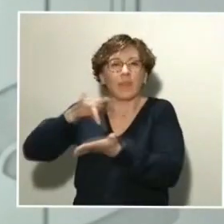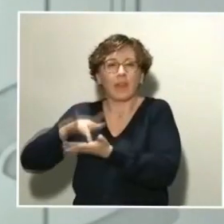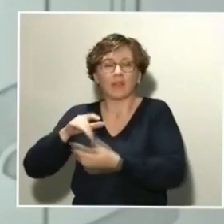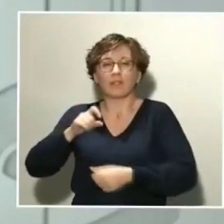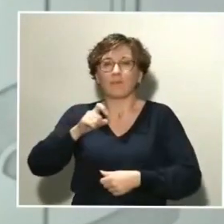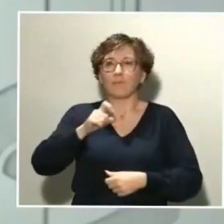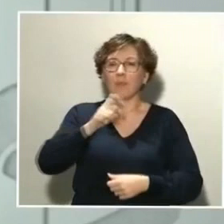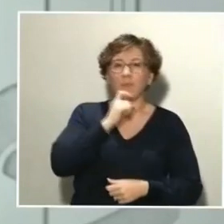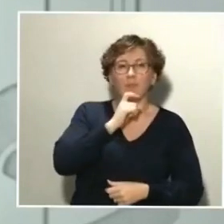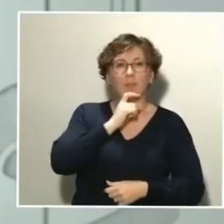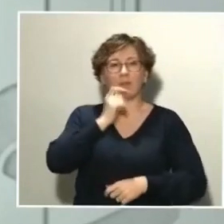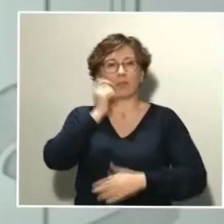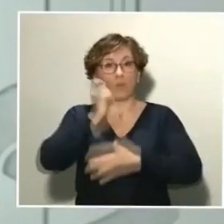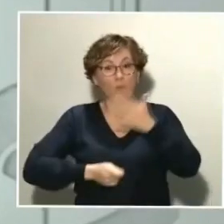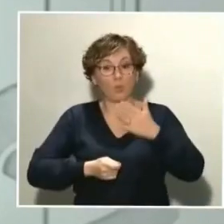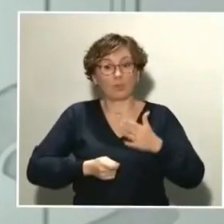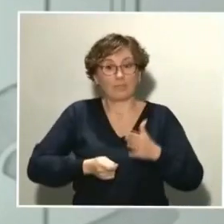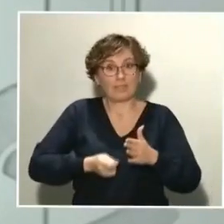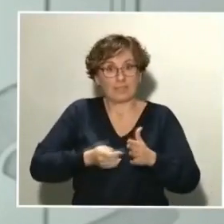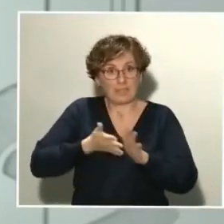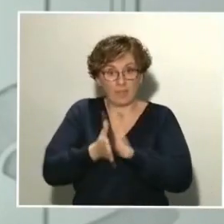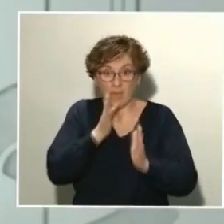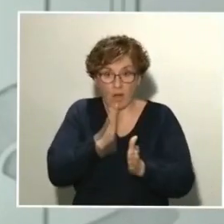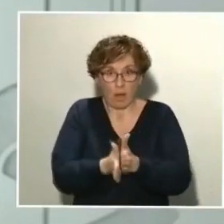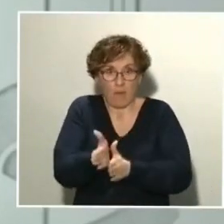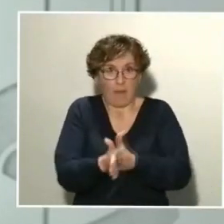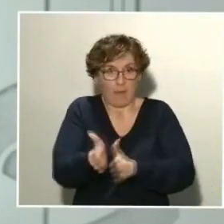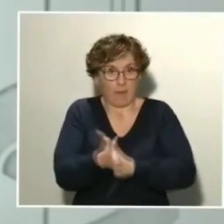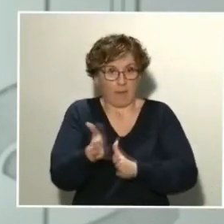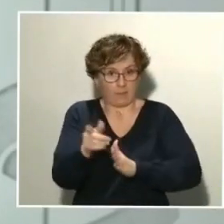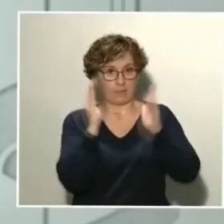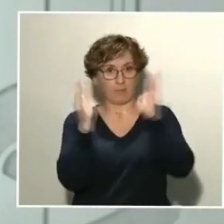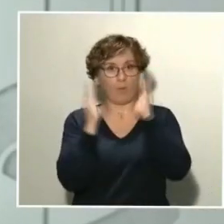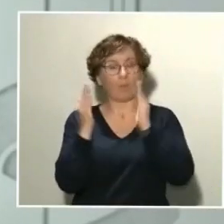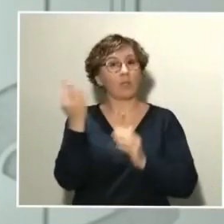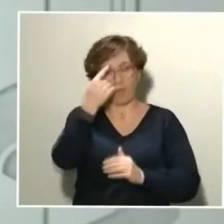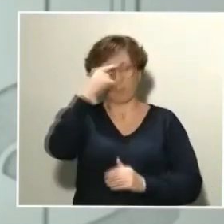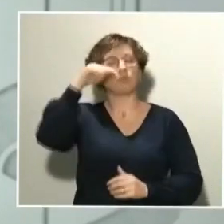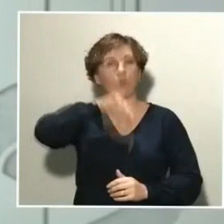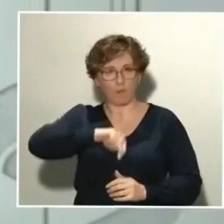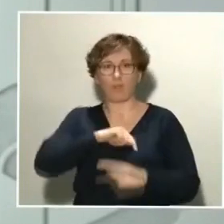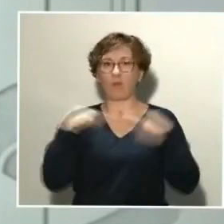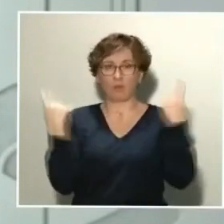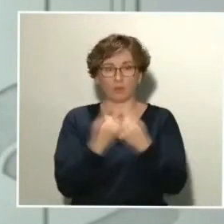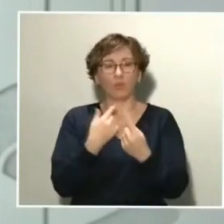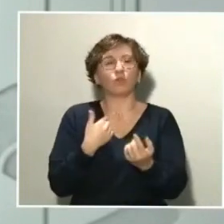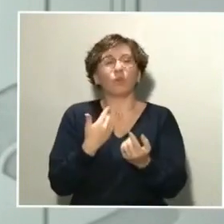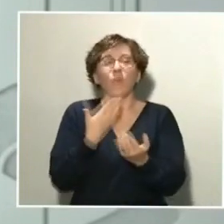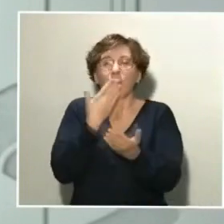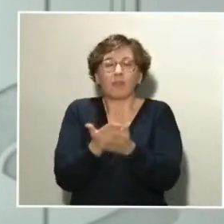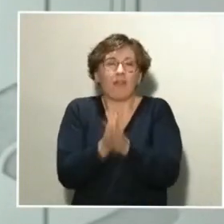vienen ahora. Y yo creo que tenemos que concienciarnos. Sí que les agradecería, por favor, que mantengan la tensión.